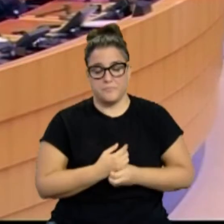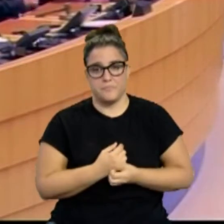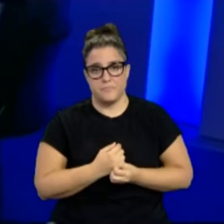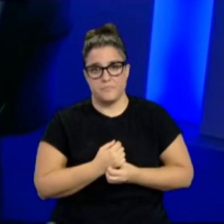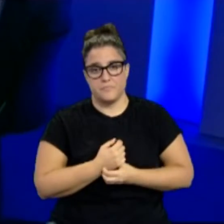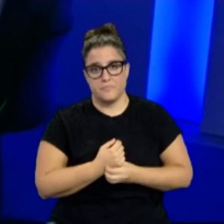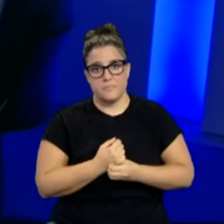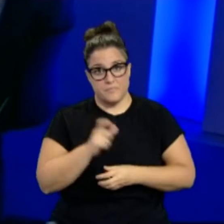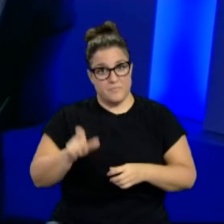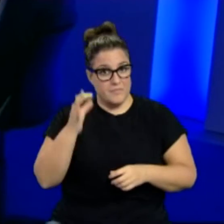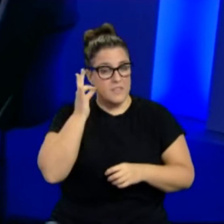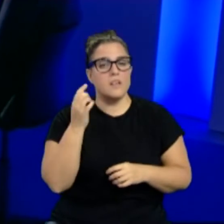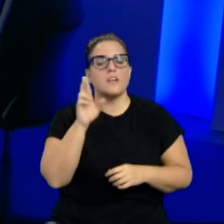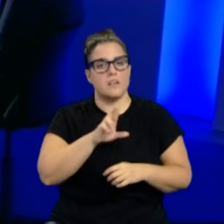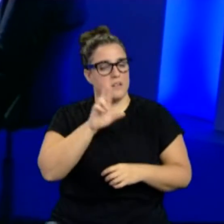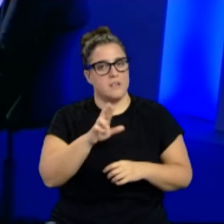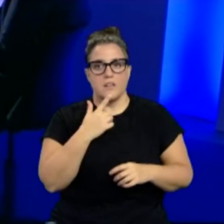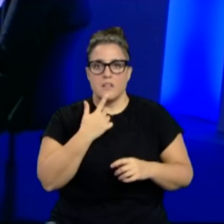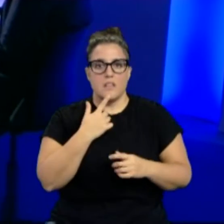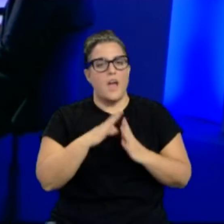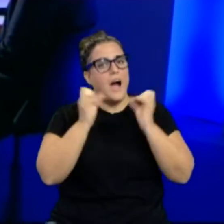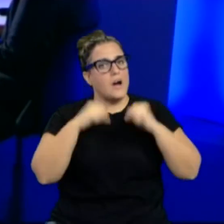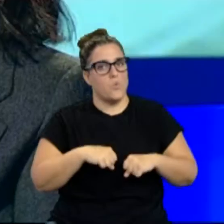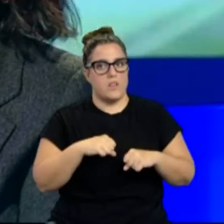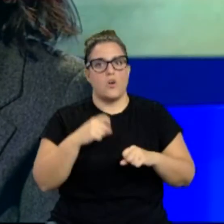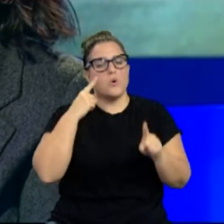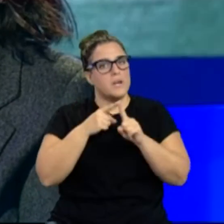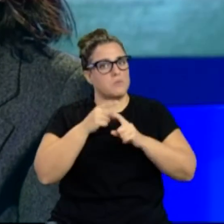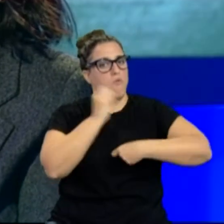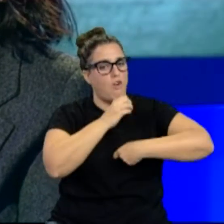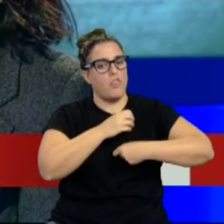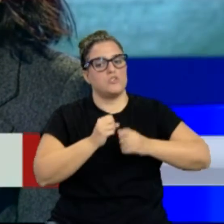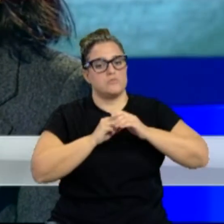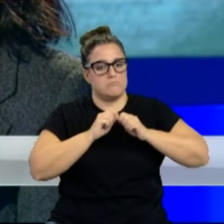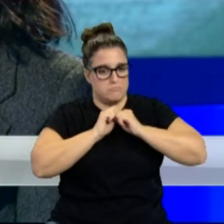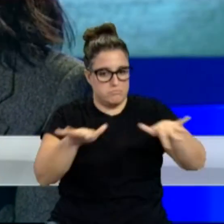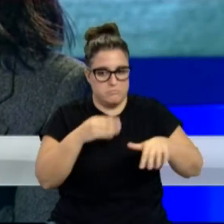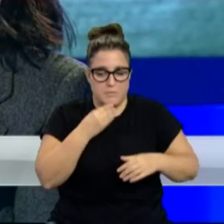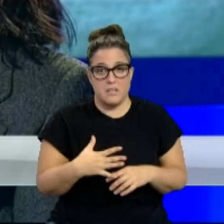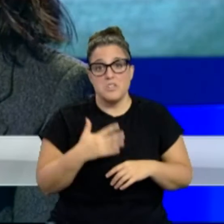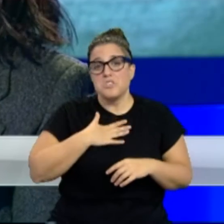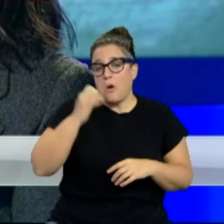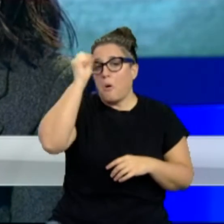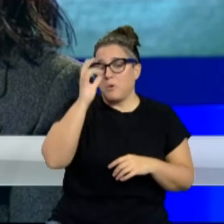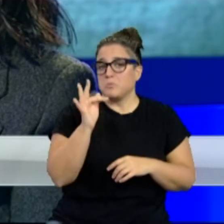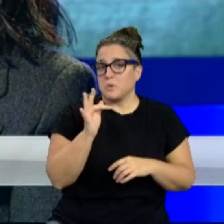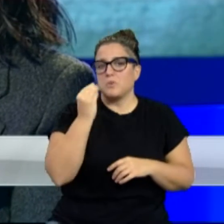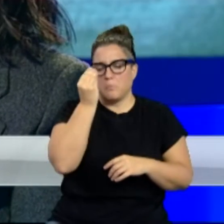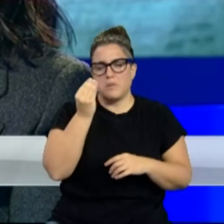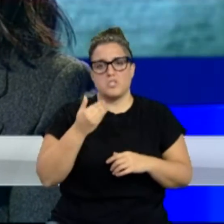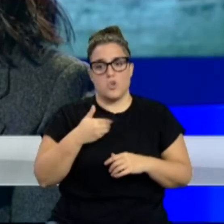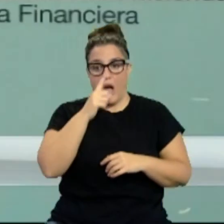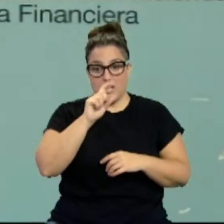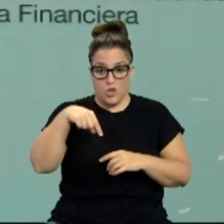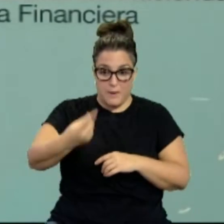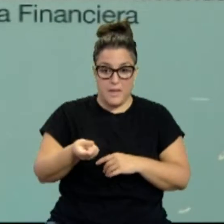Maldonado insiste en la necesidad de llegar a un acuerdo para sacar adelante los fondos. Pero bueno, yo soy optimista y creo que el dinero llegará en el primer semestre del año